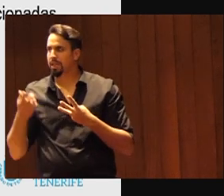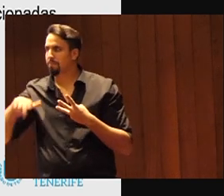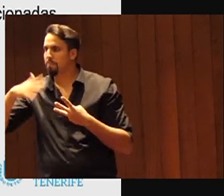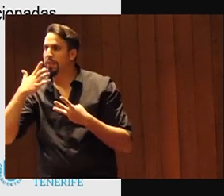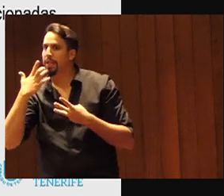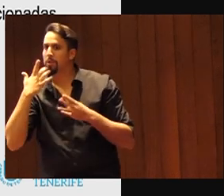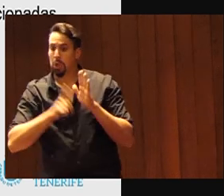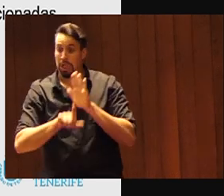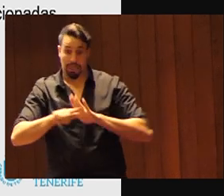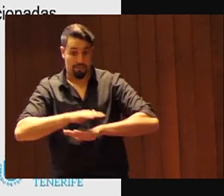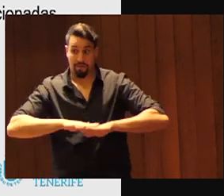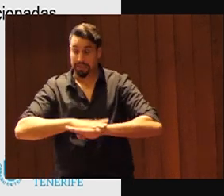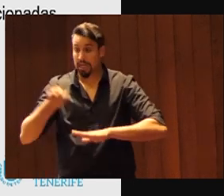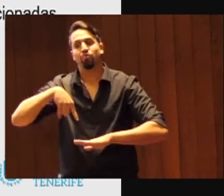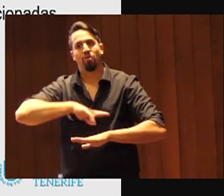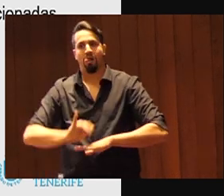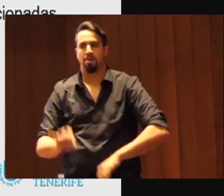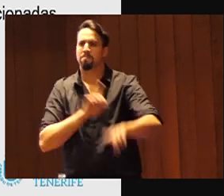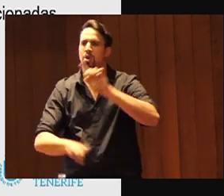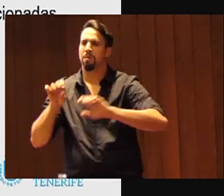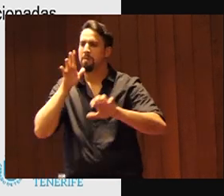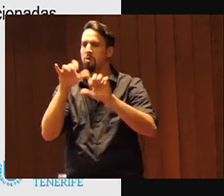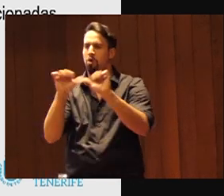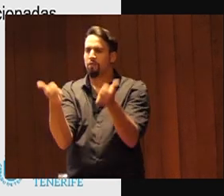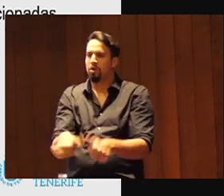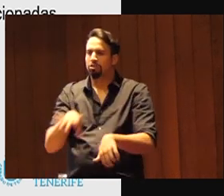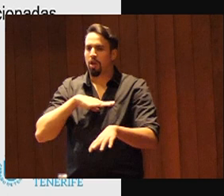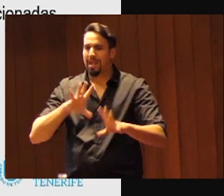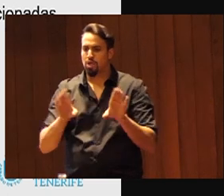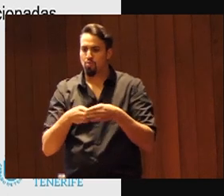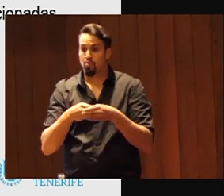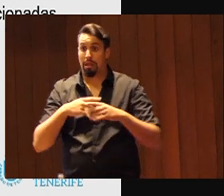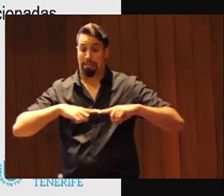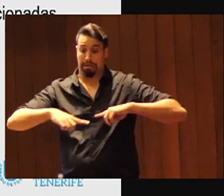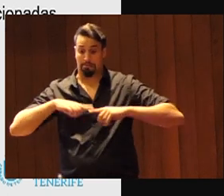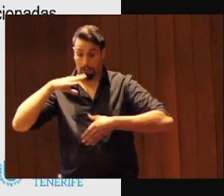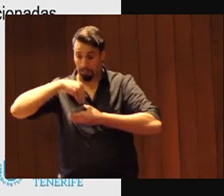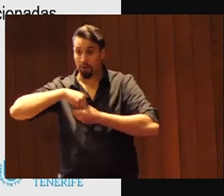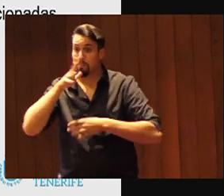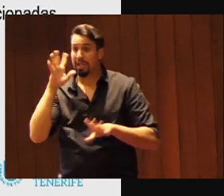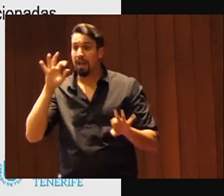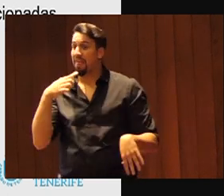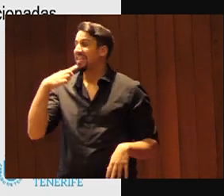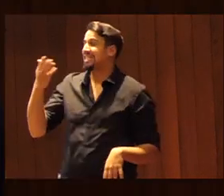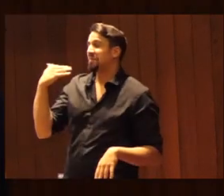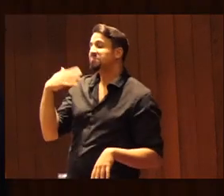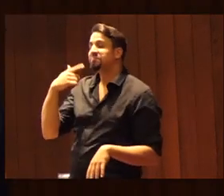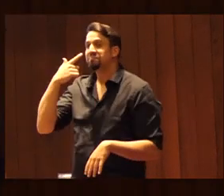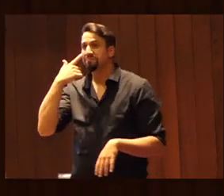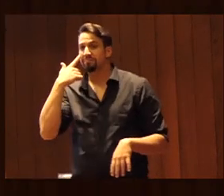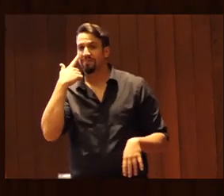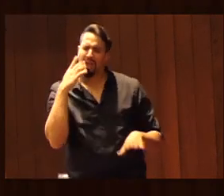en la legislación vasca tuvimos un problema con la configuración de las juntas directivas porque se decía las